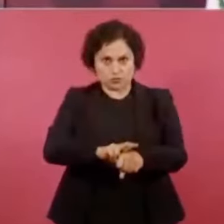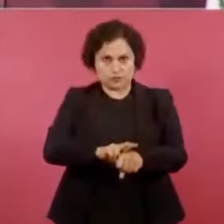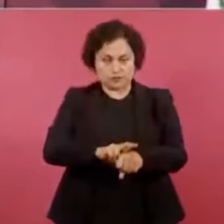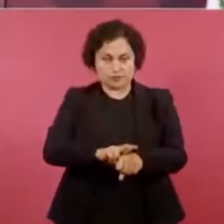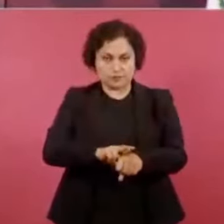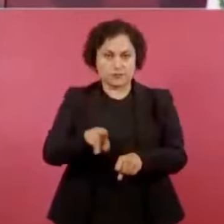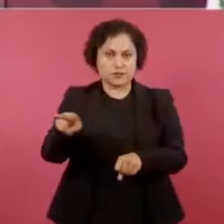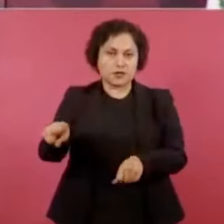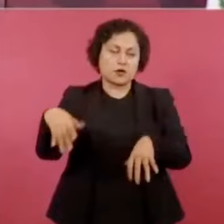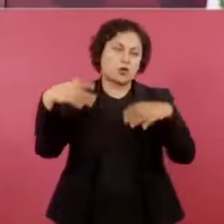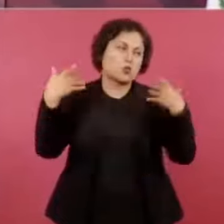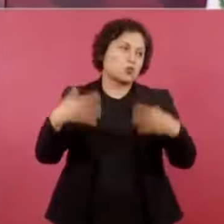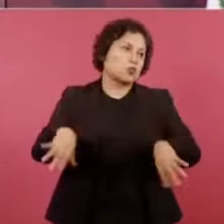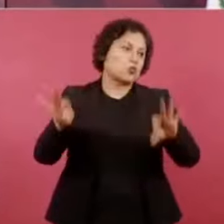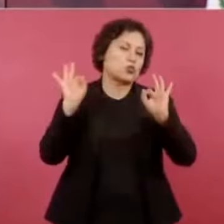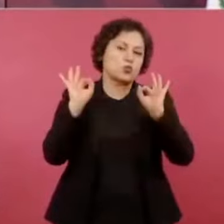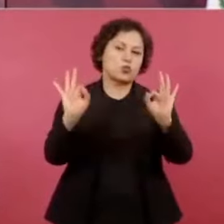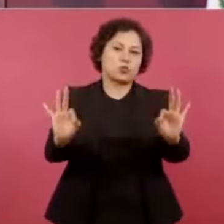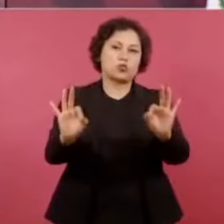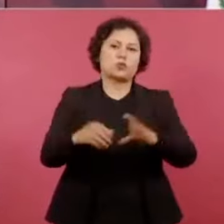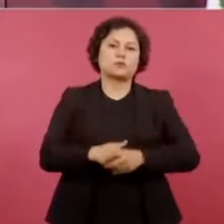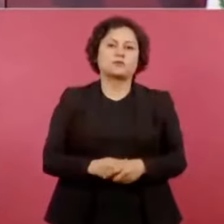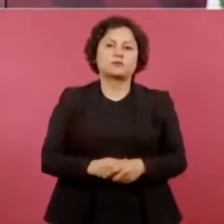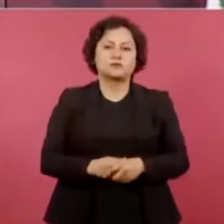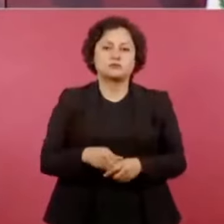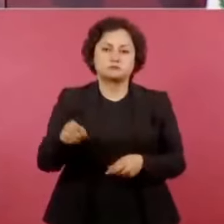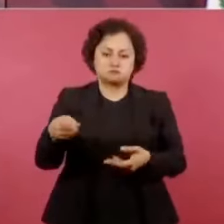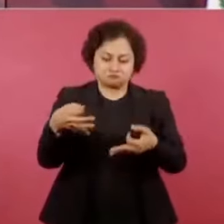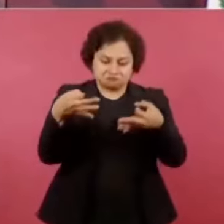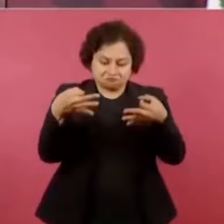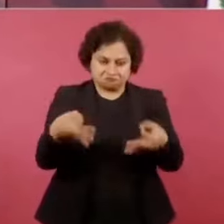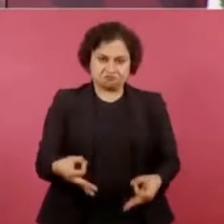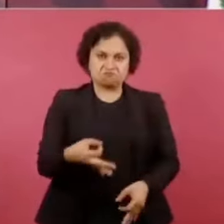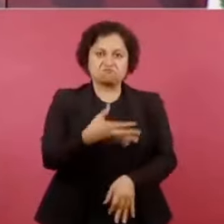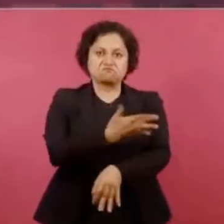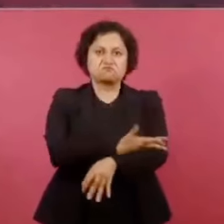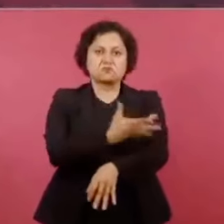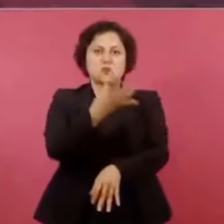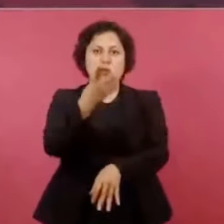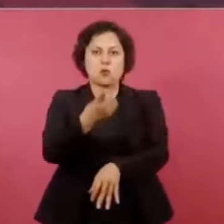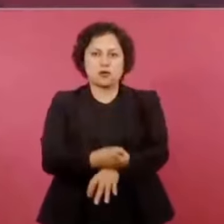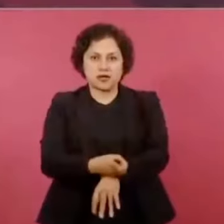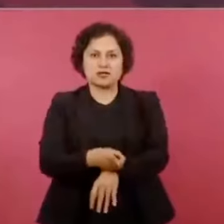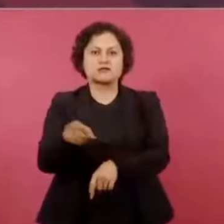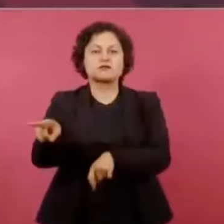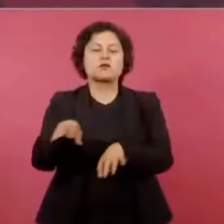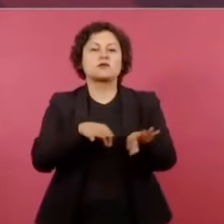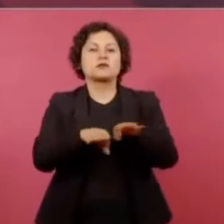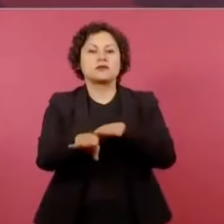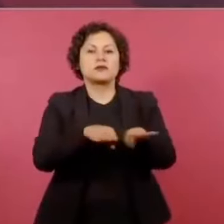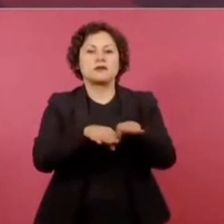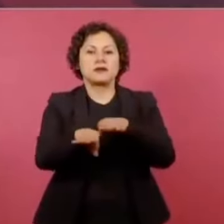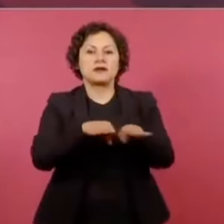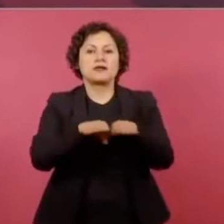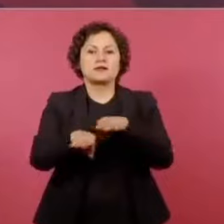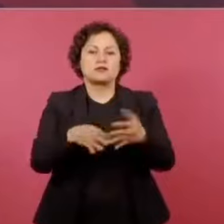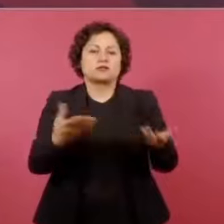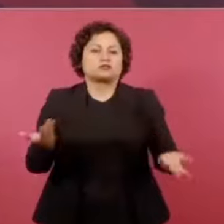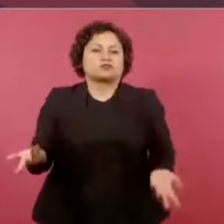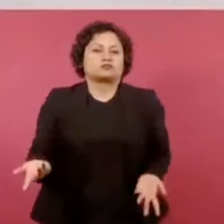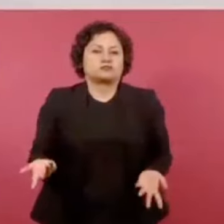recto, honesto, trabajador. Entonces,